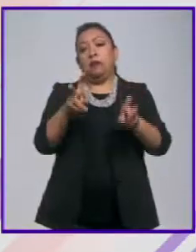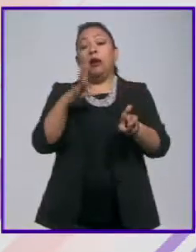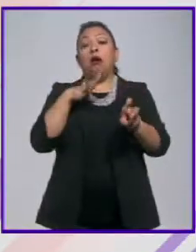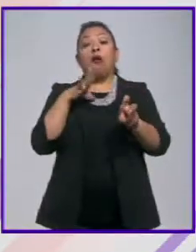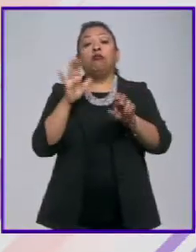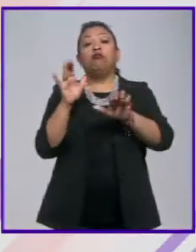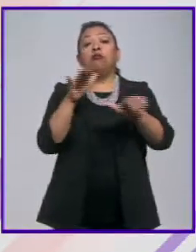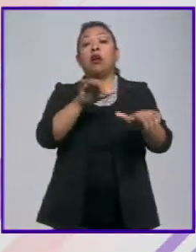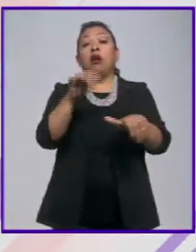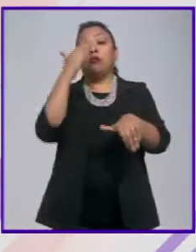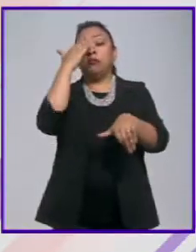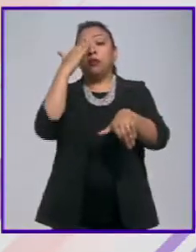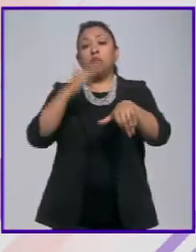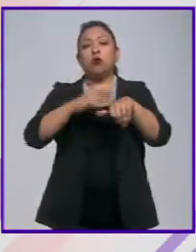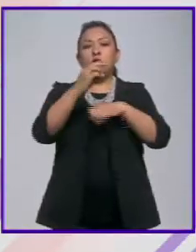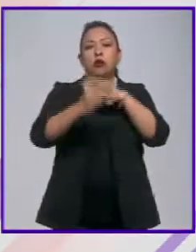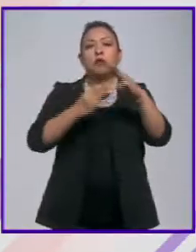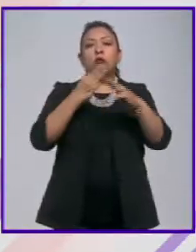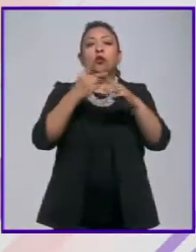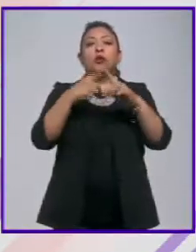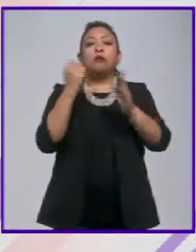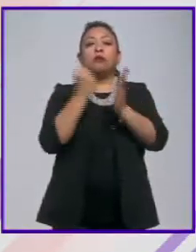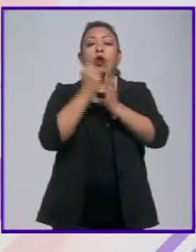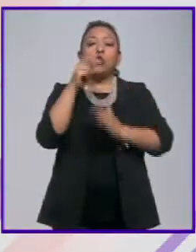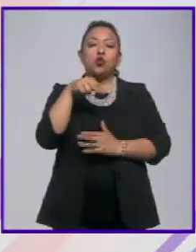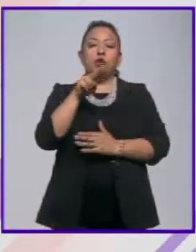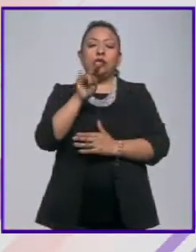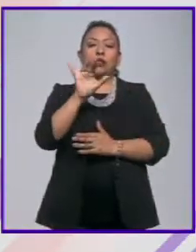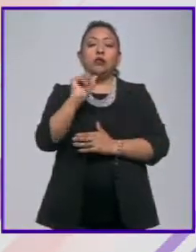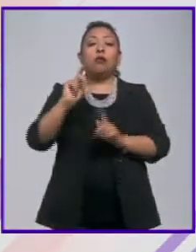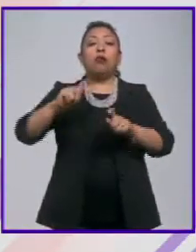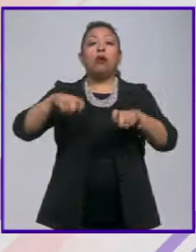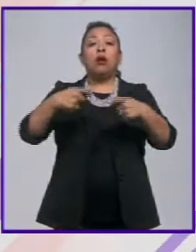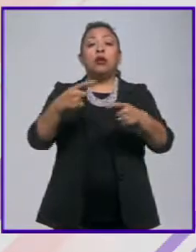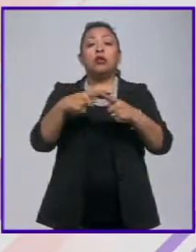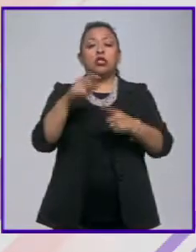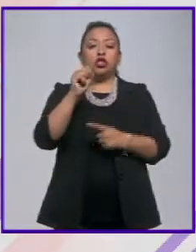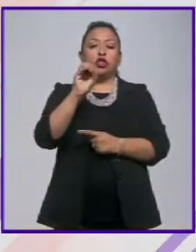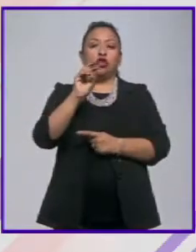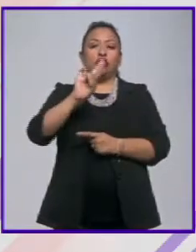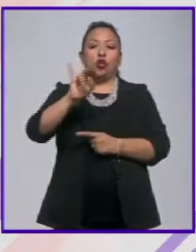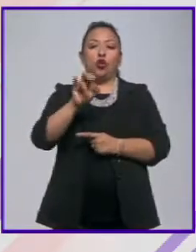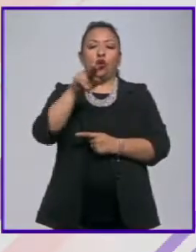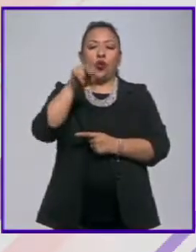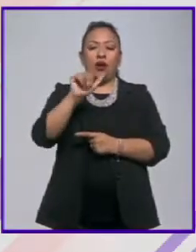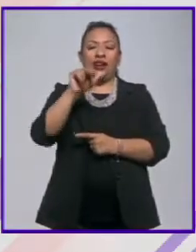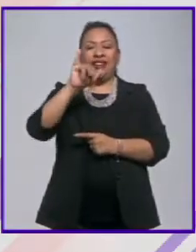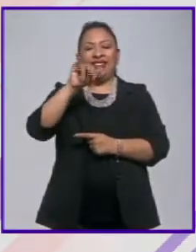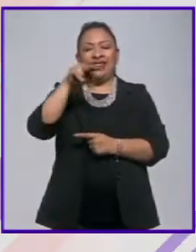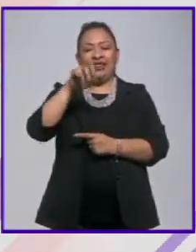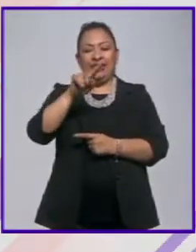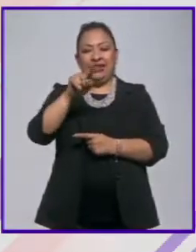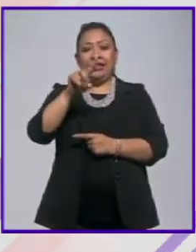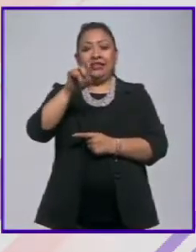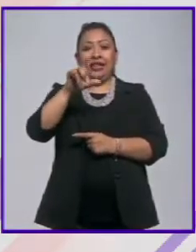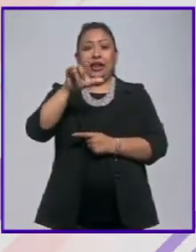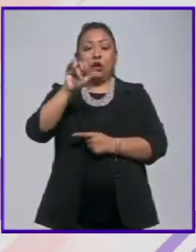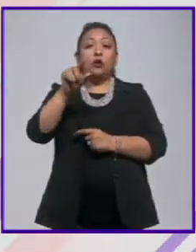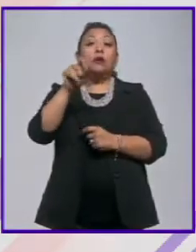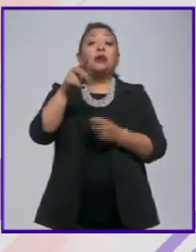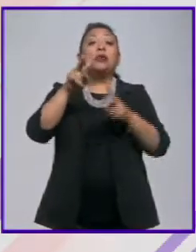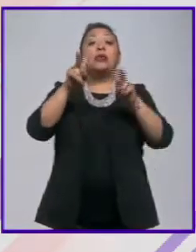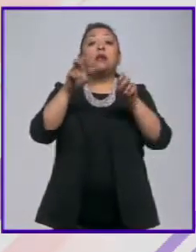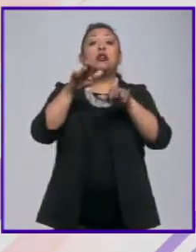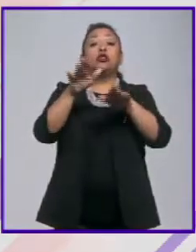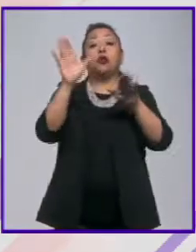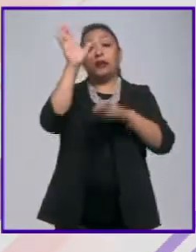inscripción en la memoria del mundo por parte de la UNESCO, delegado de Sor Juana Inés de la Cruz y también un tema referente a